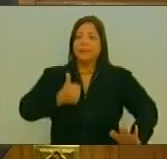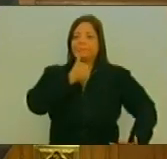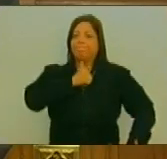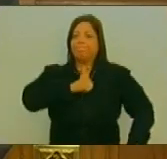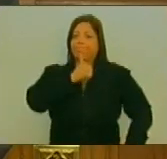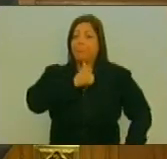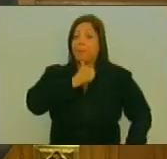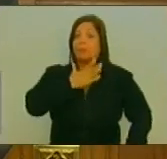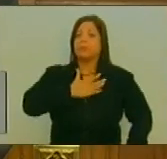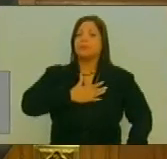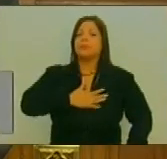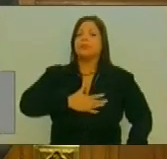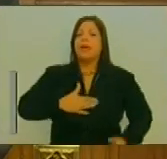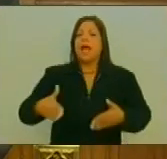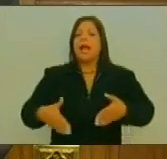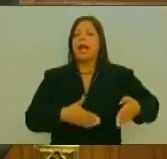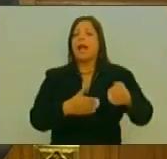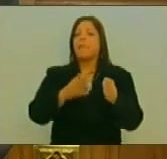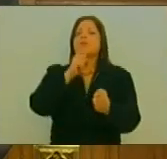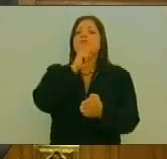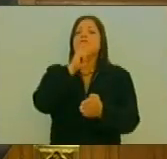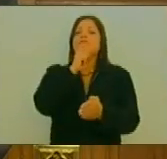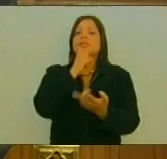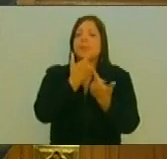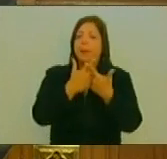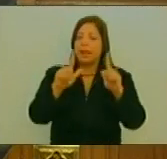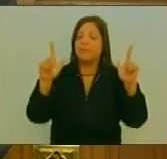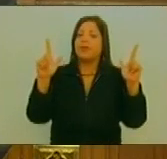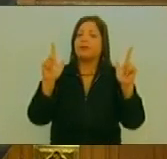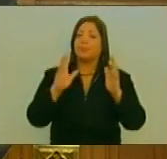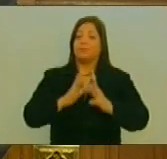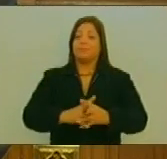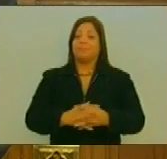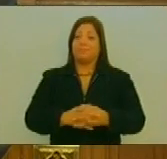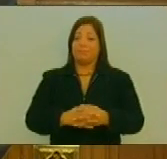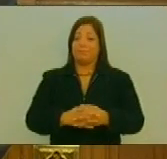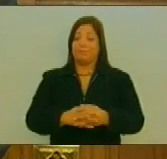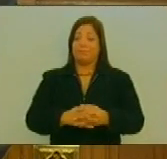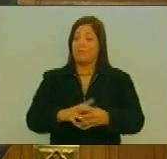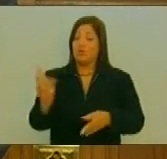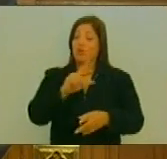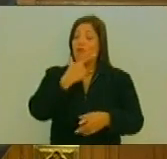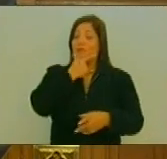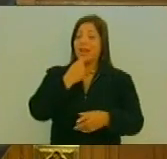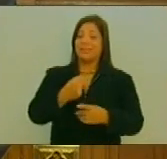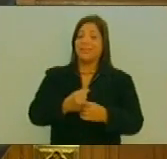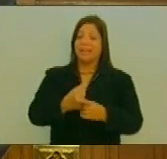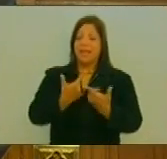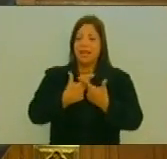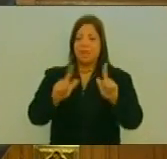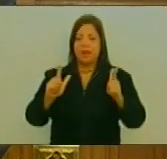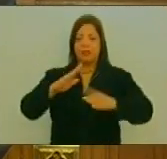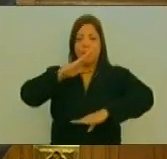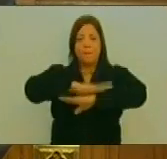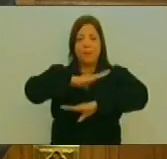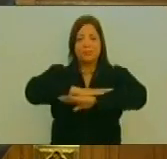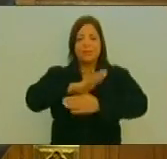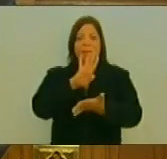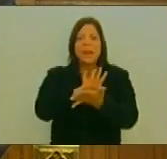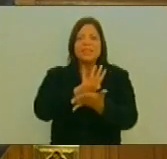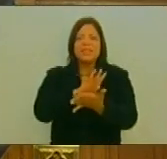Hemos escogido El camino más difícil Para una liberación Es el camino De la liberación Pacífica